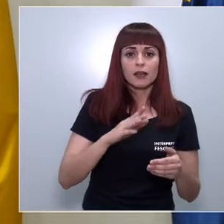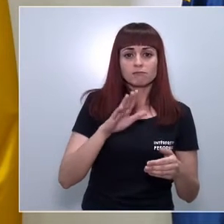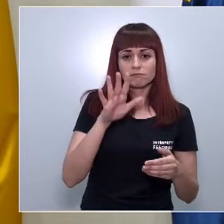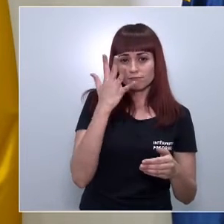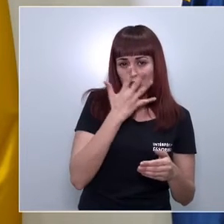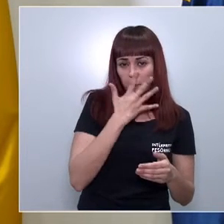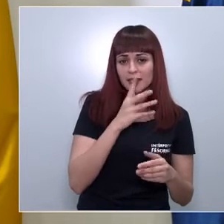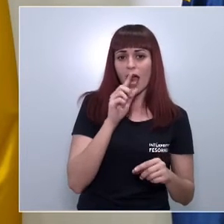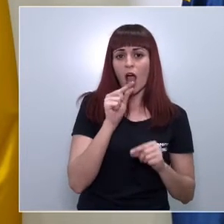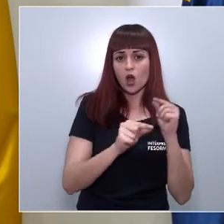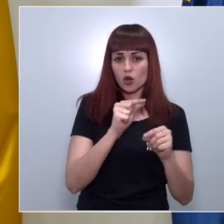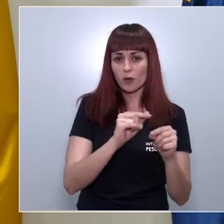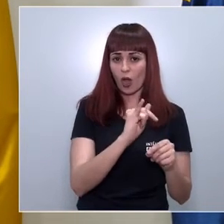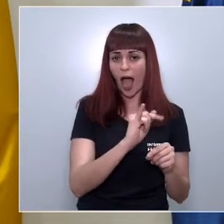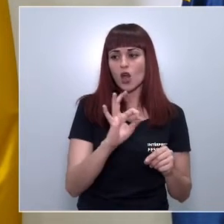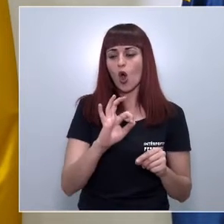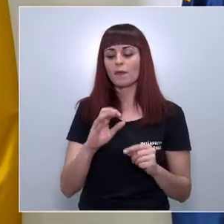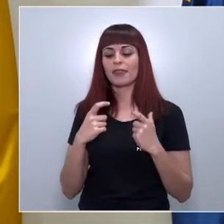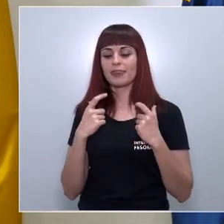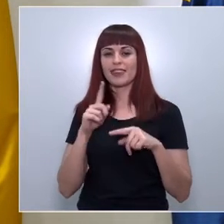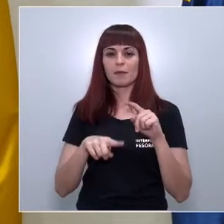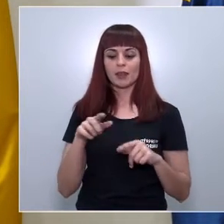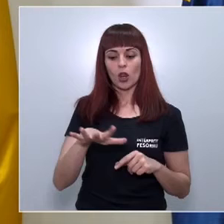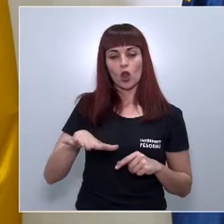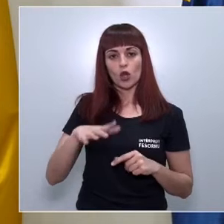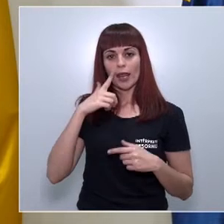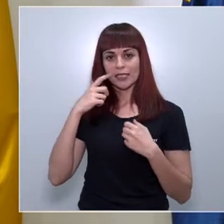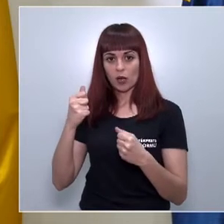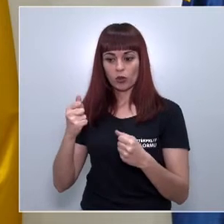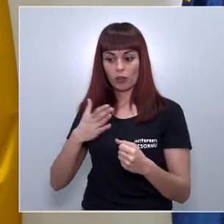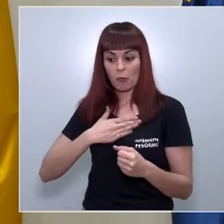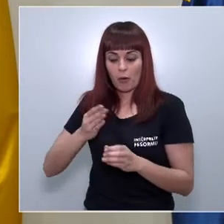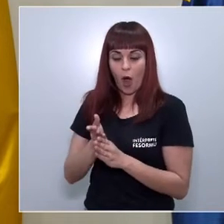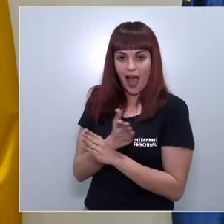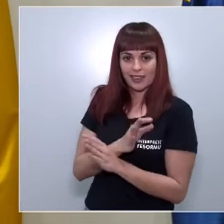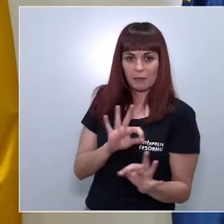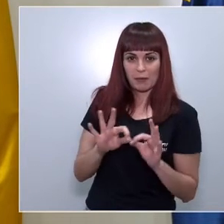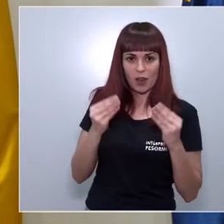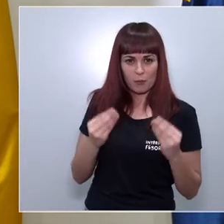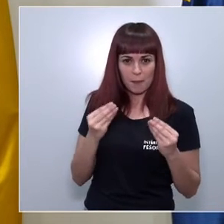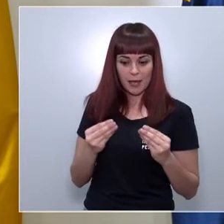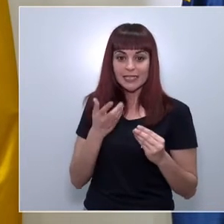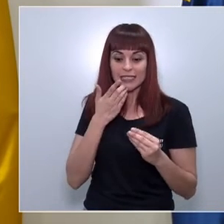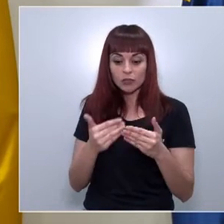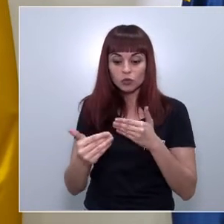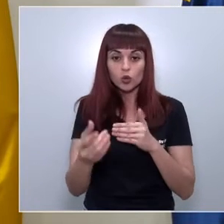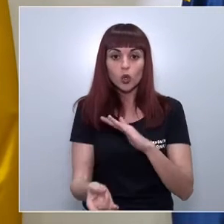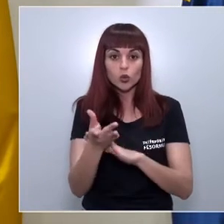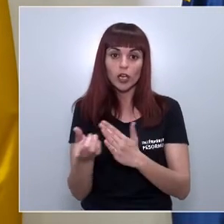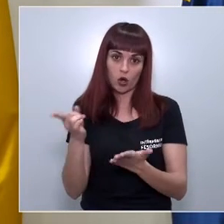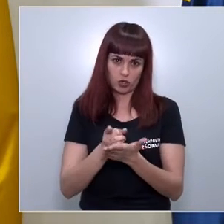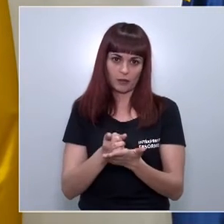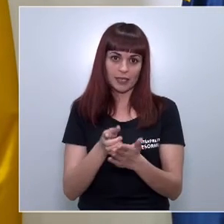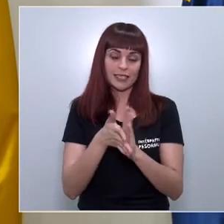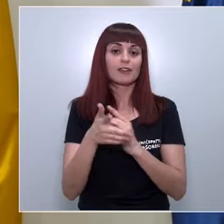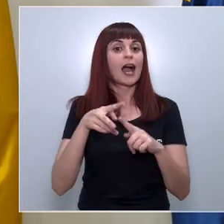días previos y frente a otras zonas de salud. De esta forma, nos podemos adelantar a la aparición de un brote y actuar lo antes posible. Una herramienta